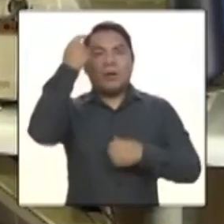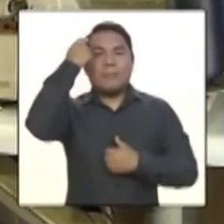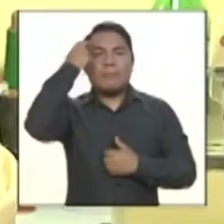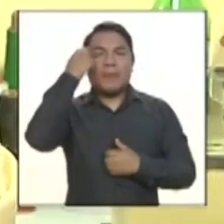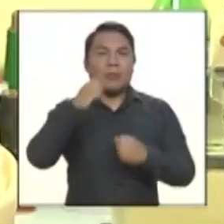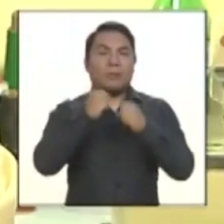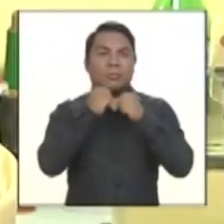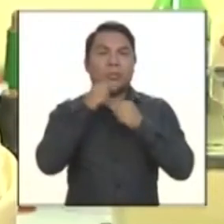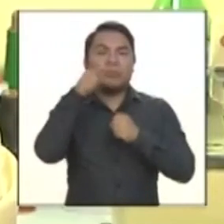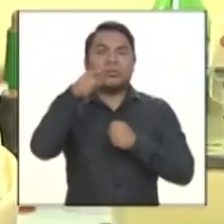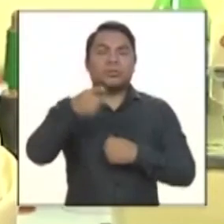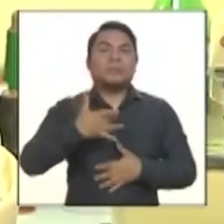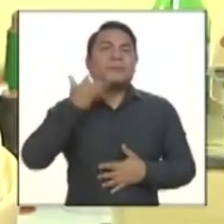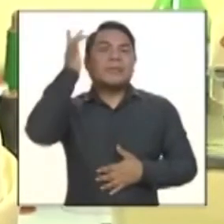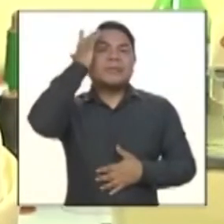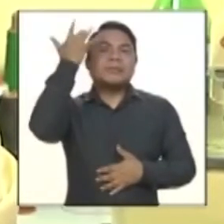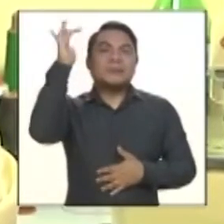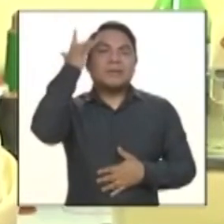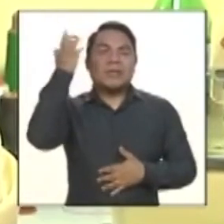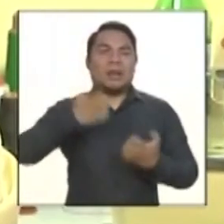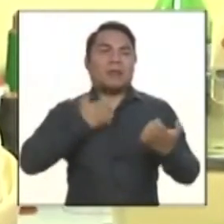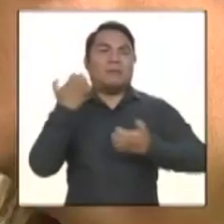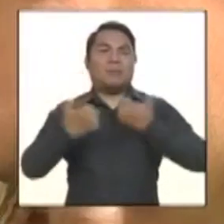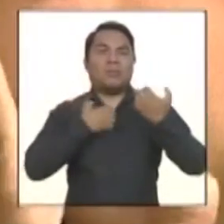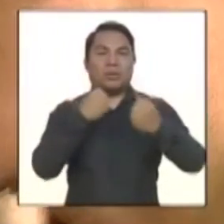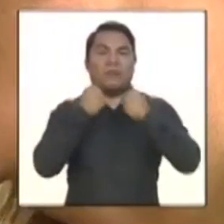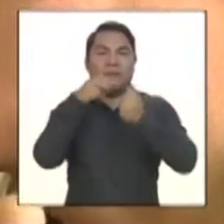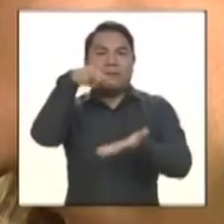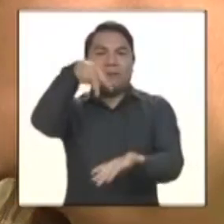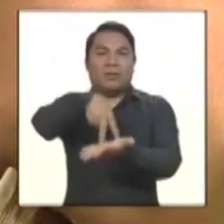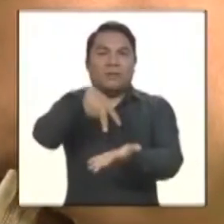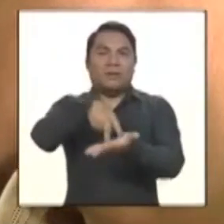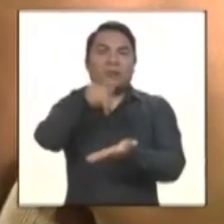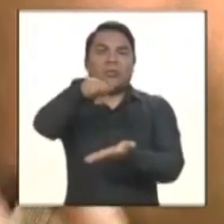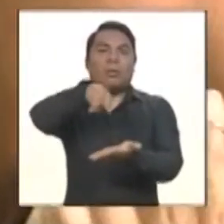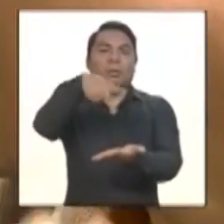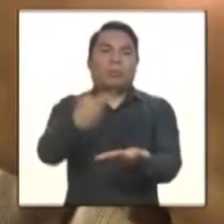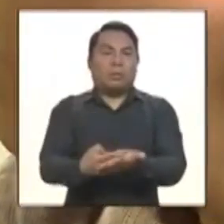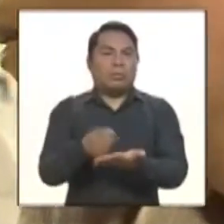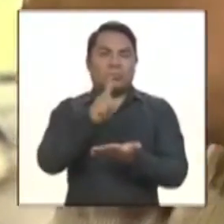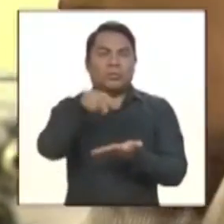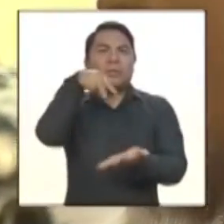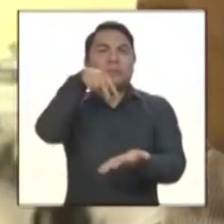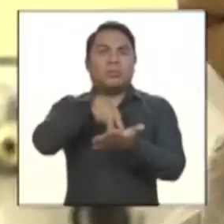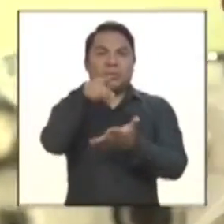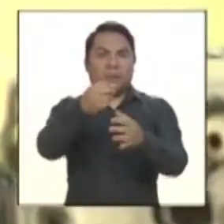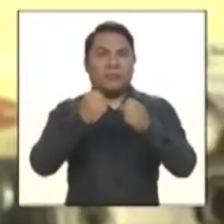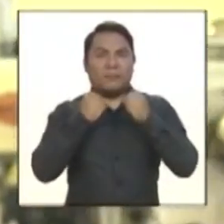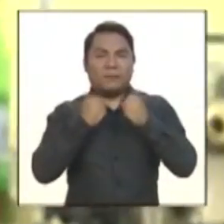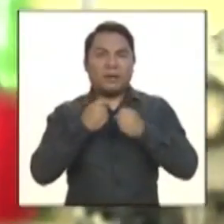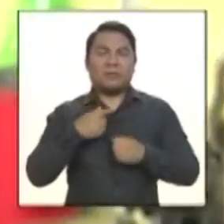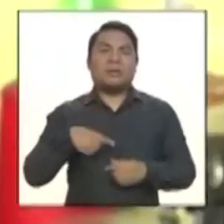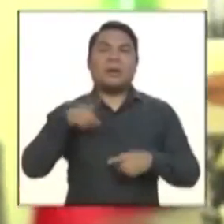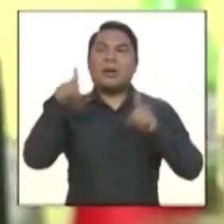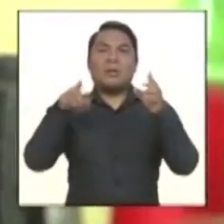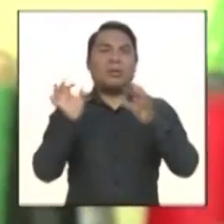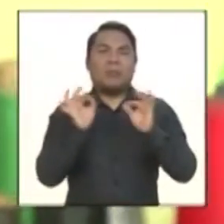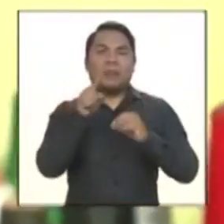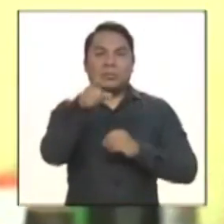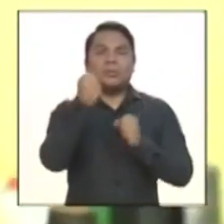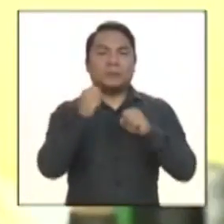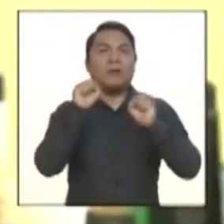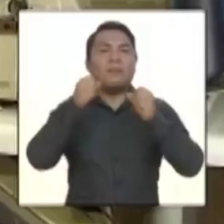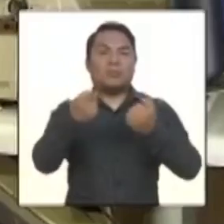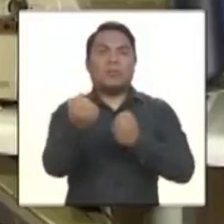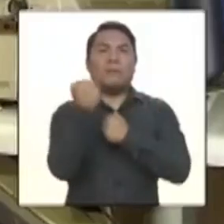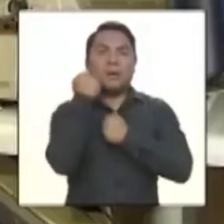esa inteligencia emocional que muchas de las personas comunes y corrientes no la tenemos y tú la tienes y se